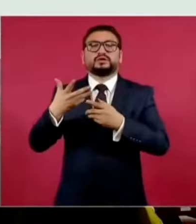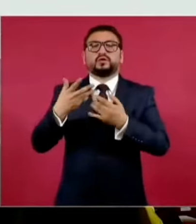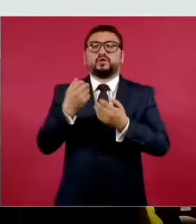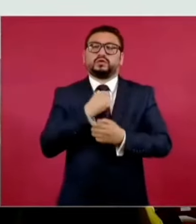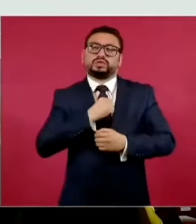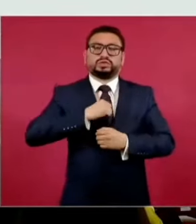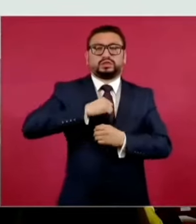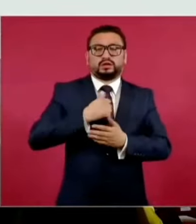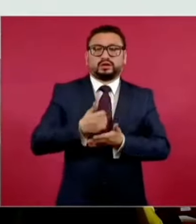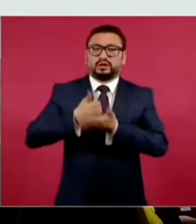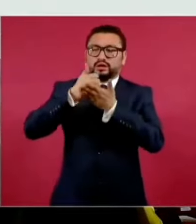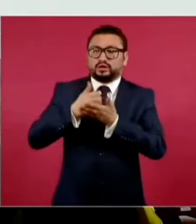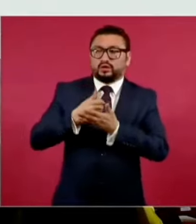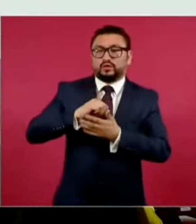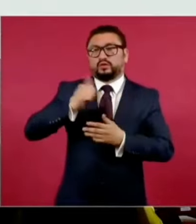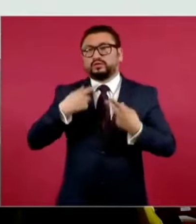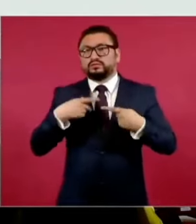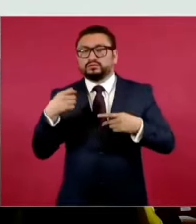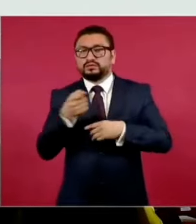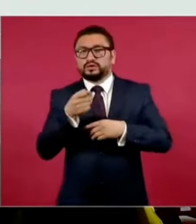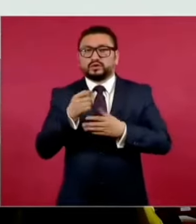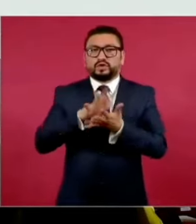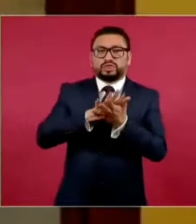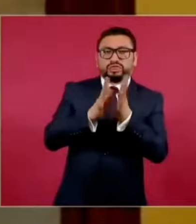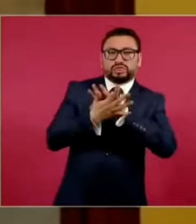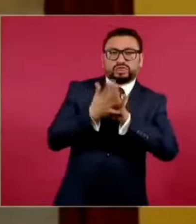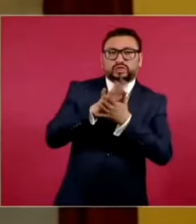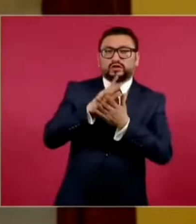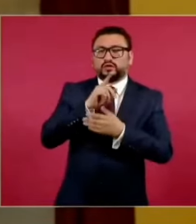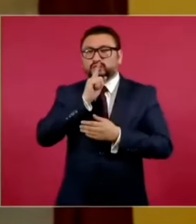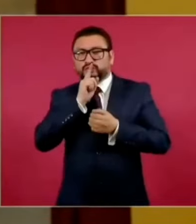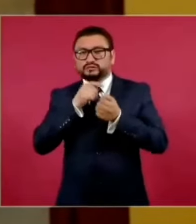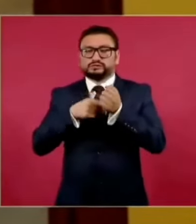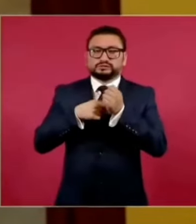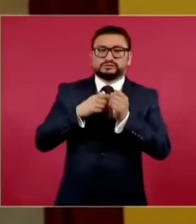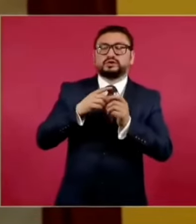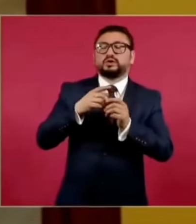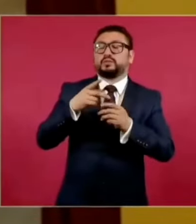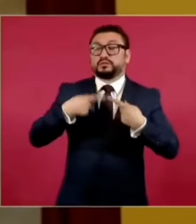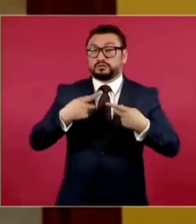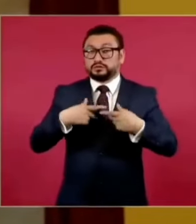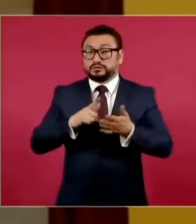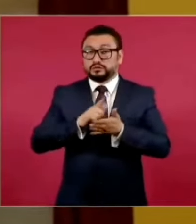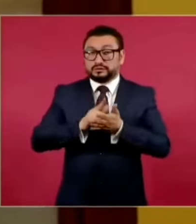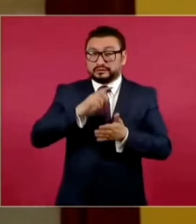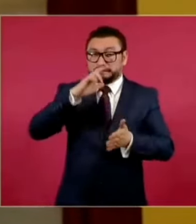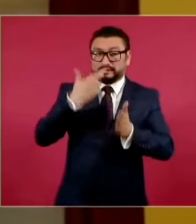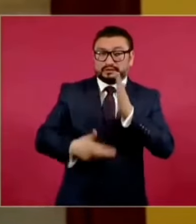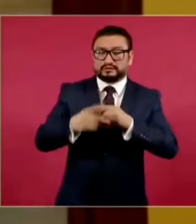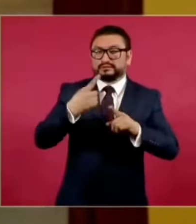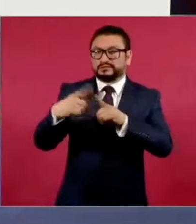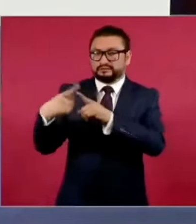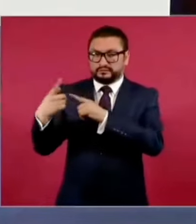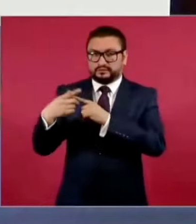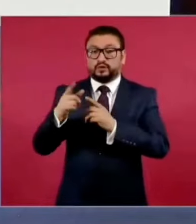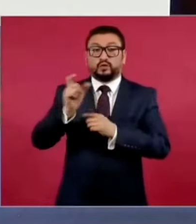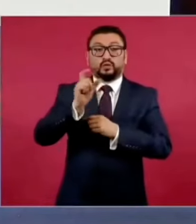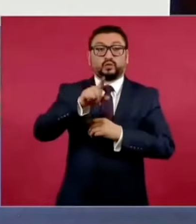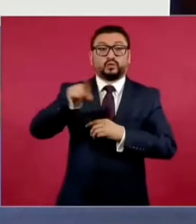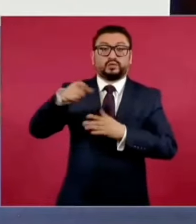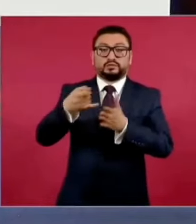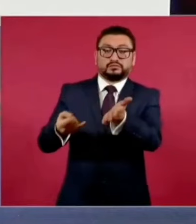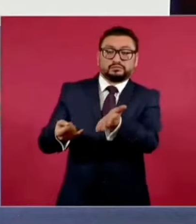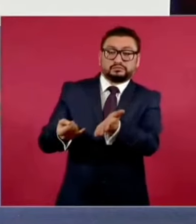influencias, nepotismo, complicidad o encubrimiento de personas delincuentes o cuando sus resoluciones